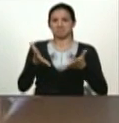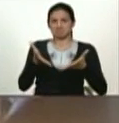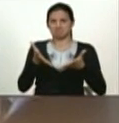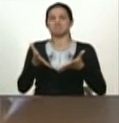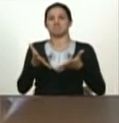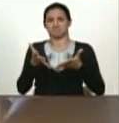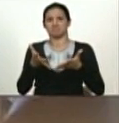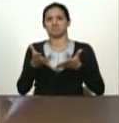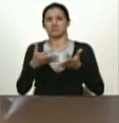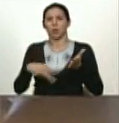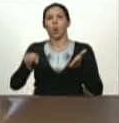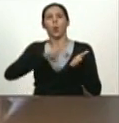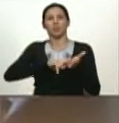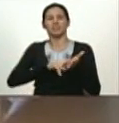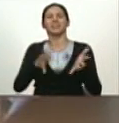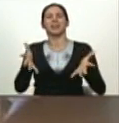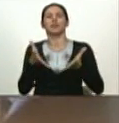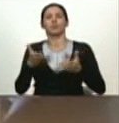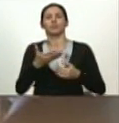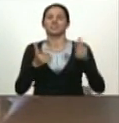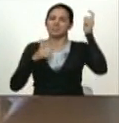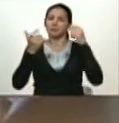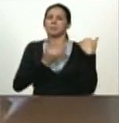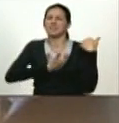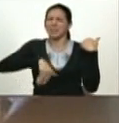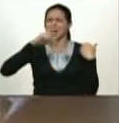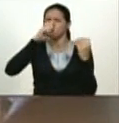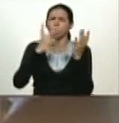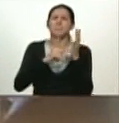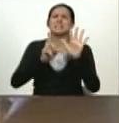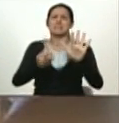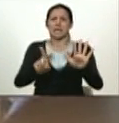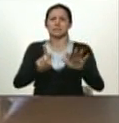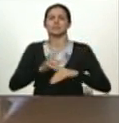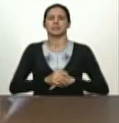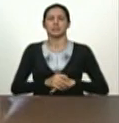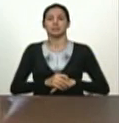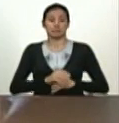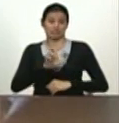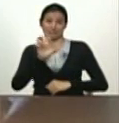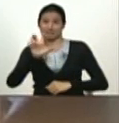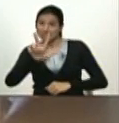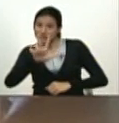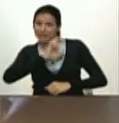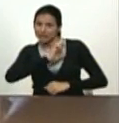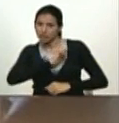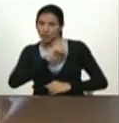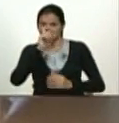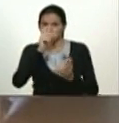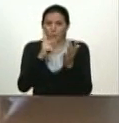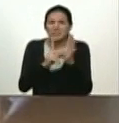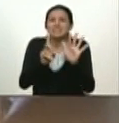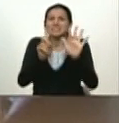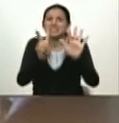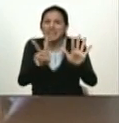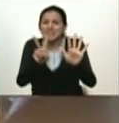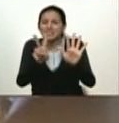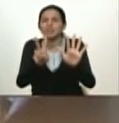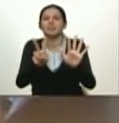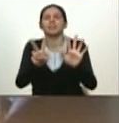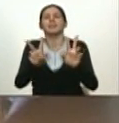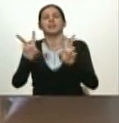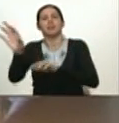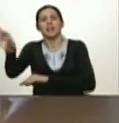reelección del comandante Chávez, 2006, recuerden. Y el 3 de enero del 2007, recuerdo, nombró a Jorge Rodríguez,